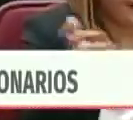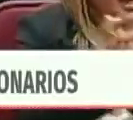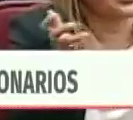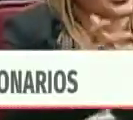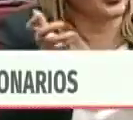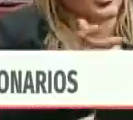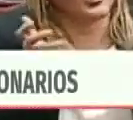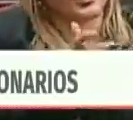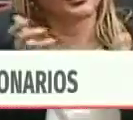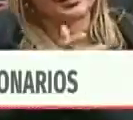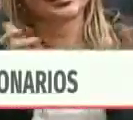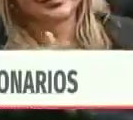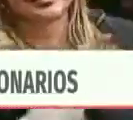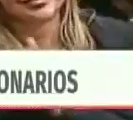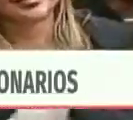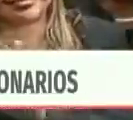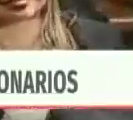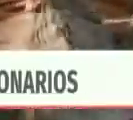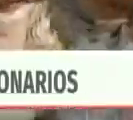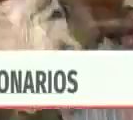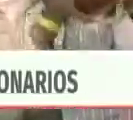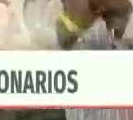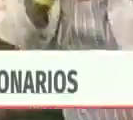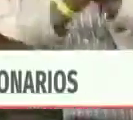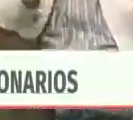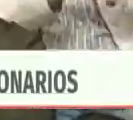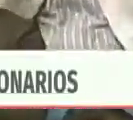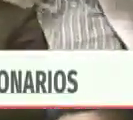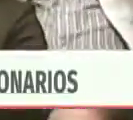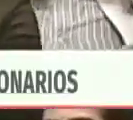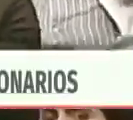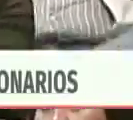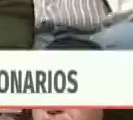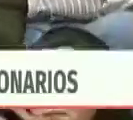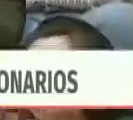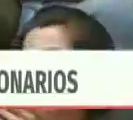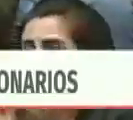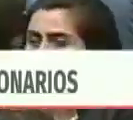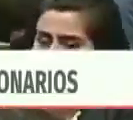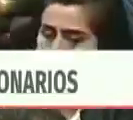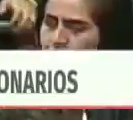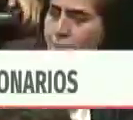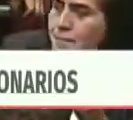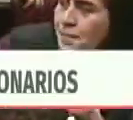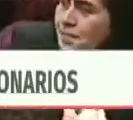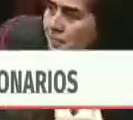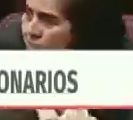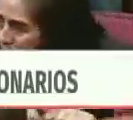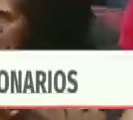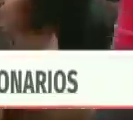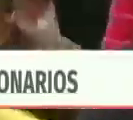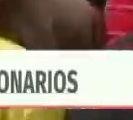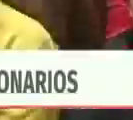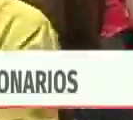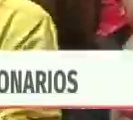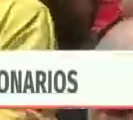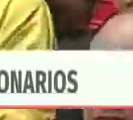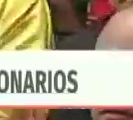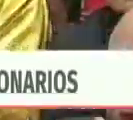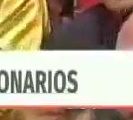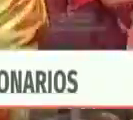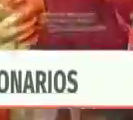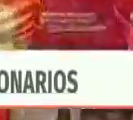de la República y con el gobierno nacional. Por eso creo que nosotros debemos dejar